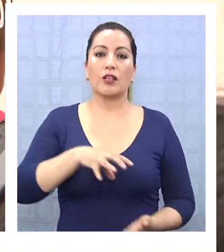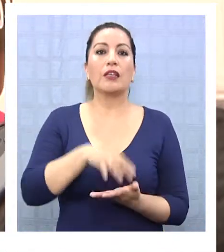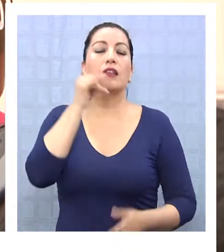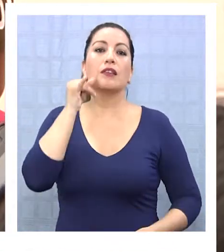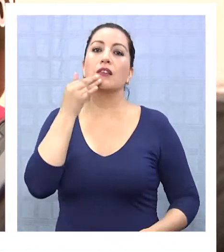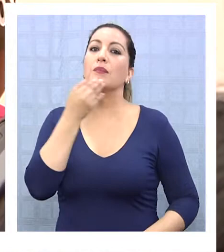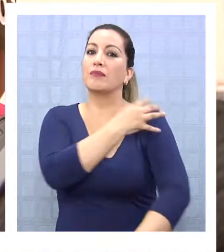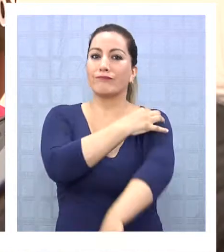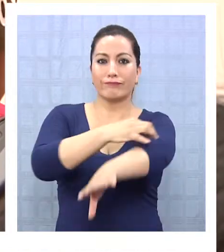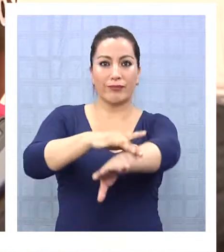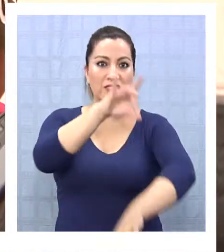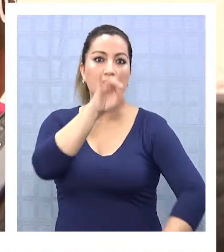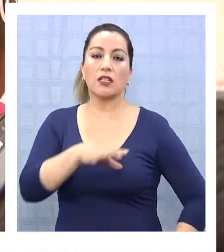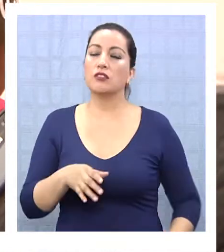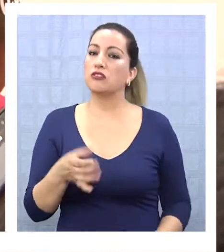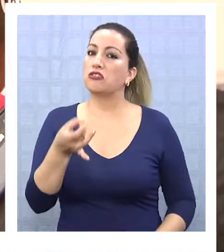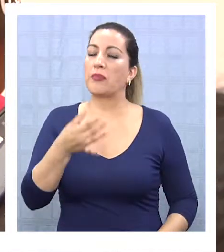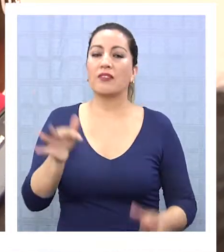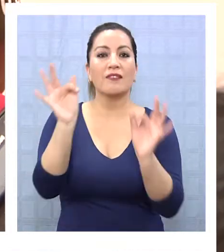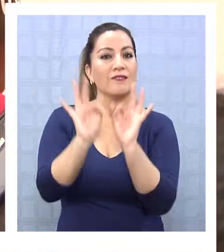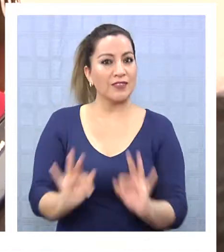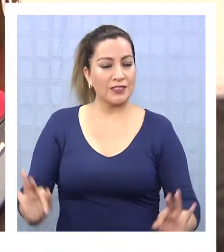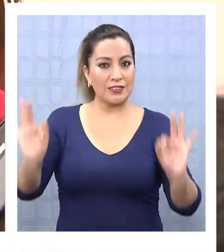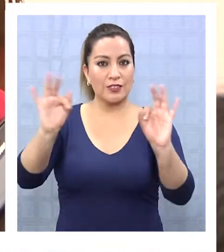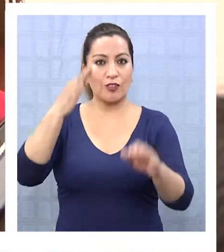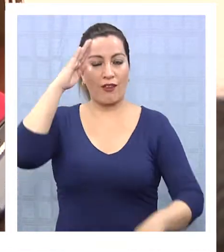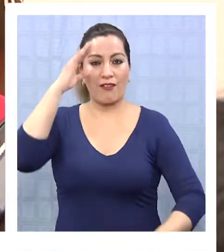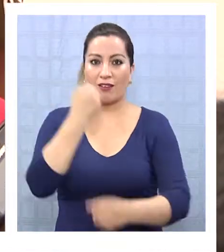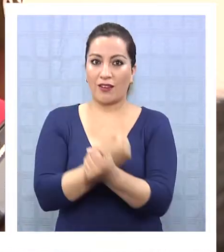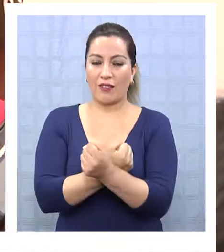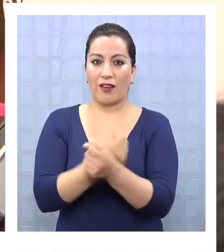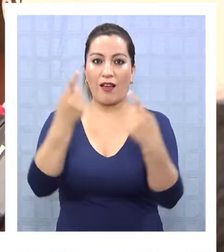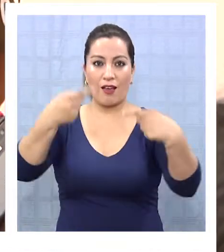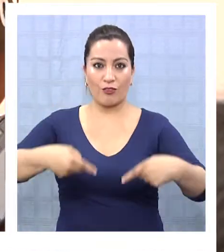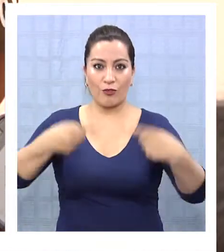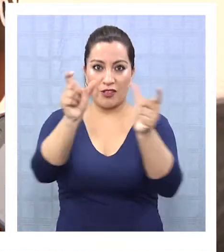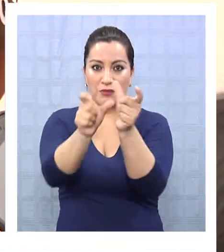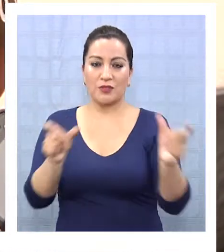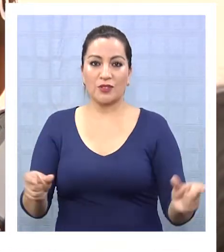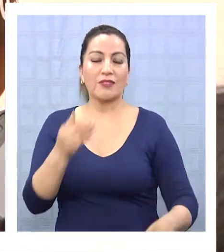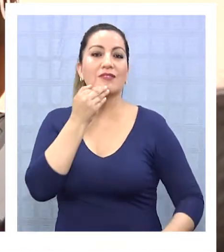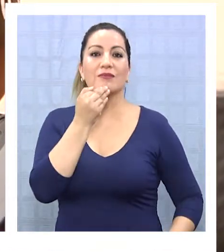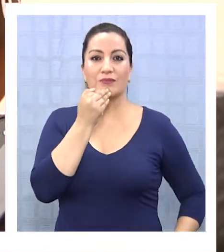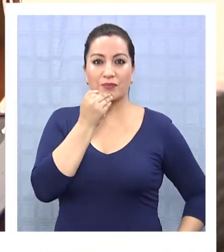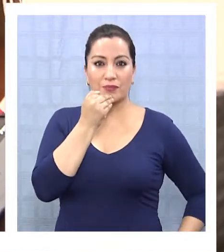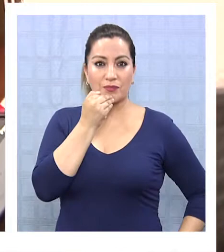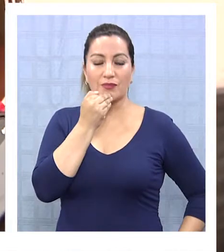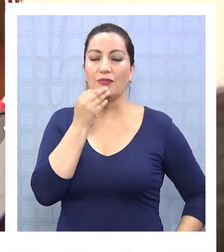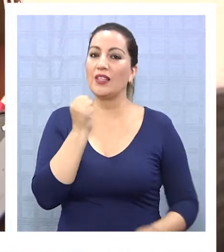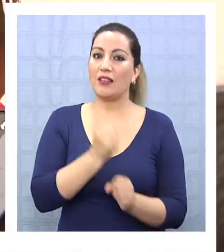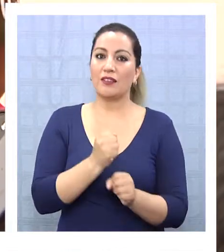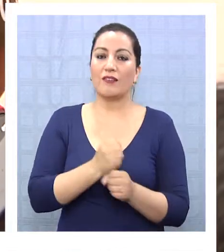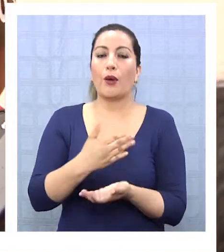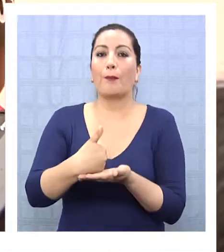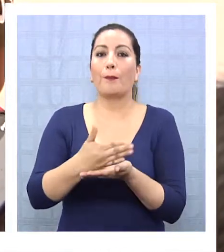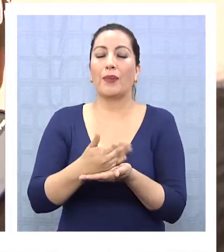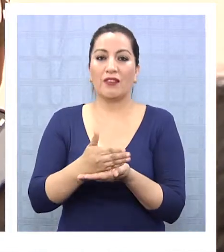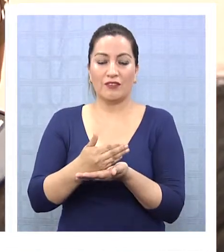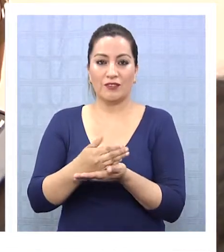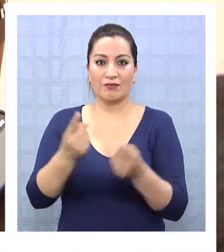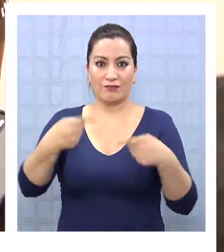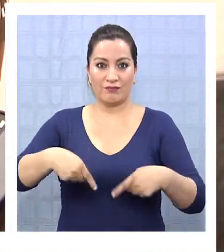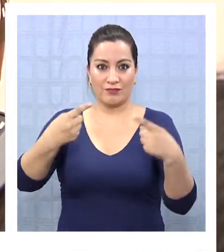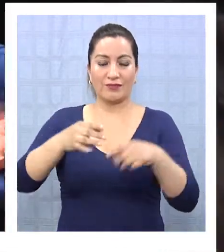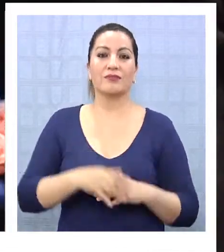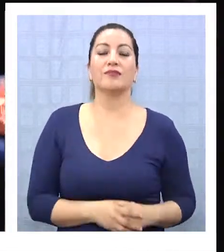esta región como del país, así que solo felicitar a carabineros, a la aduana y por cierto, relevar también el trabajo del Plan Frontera